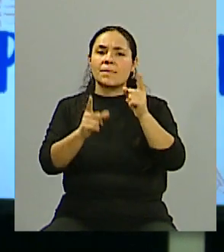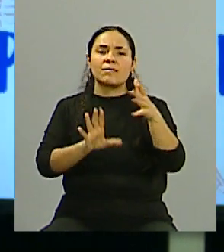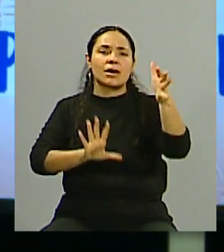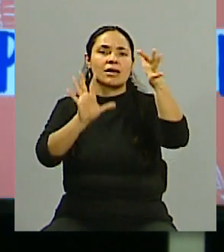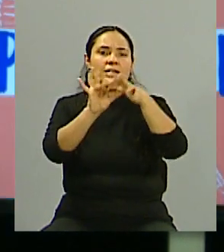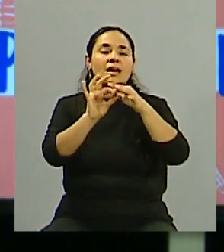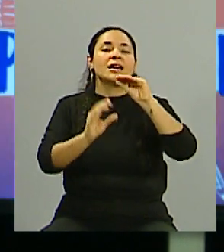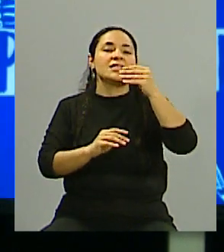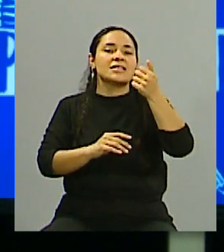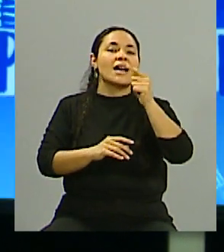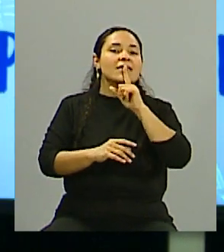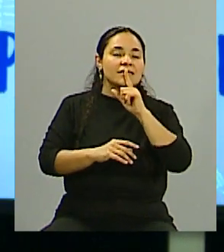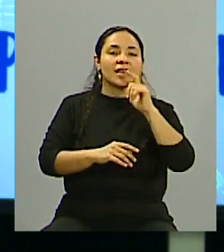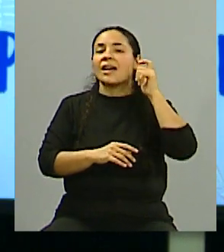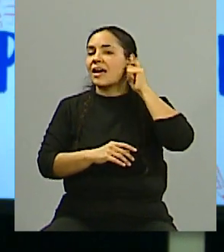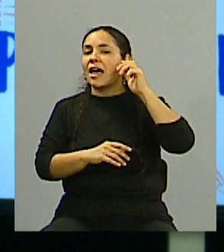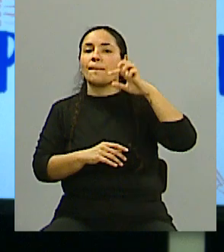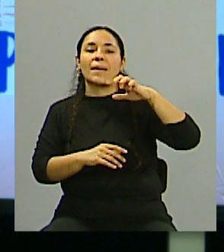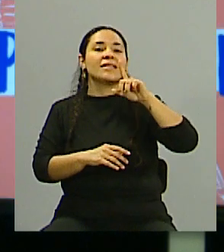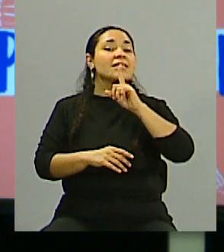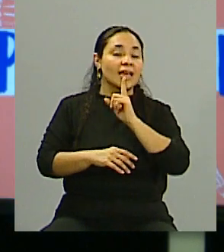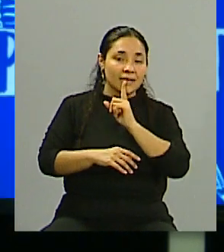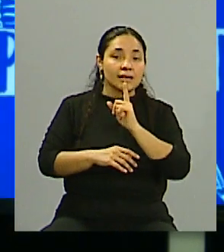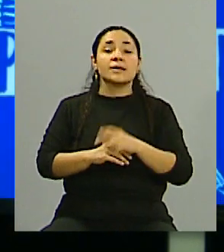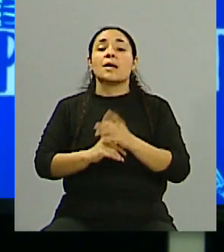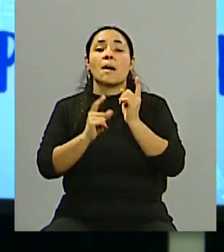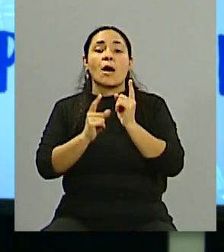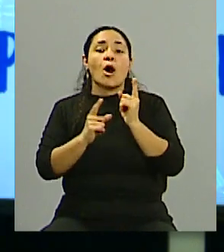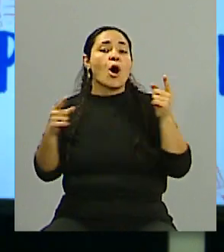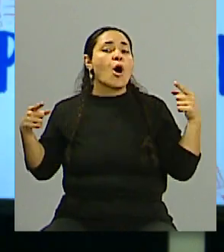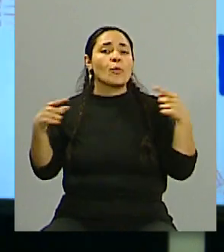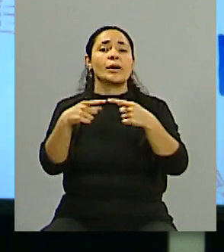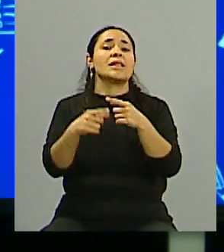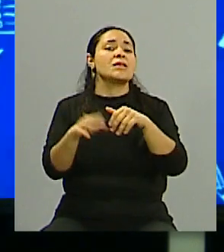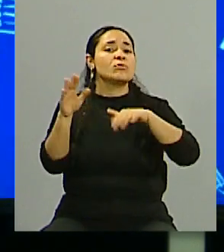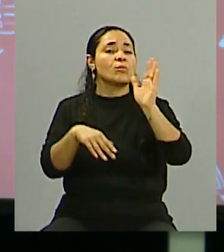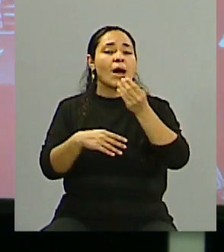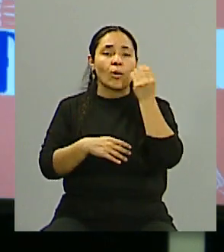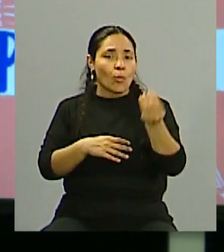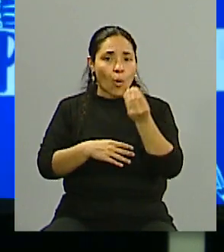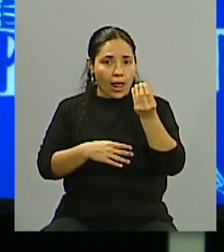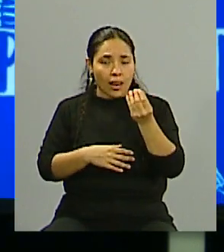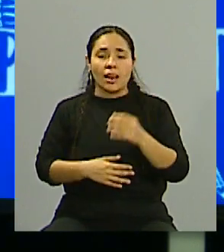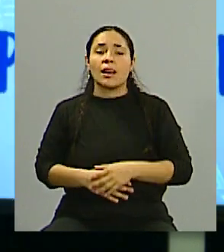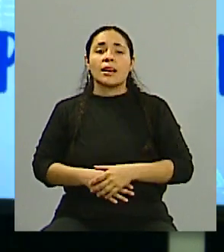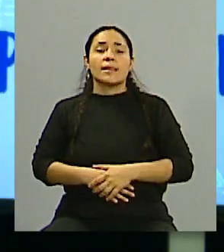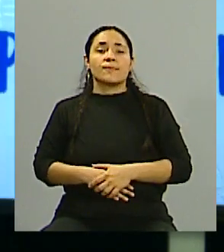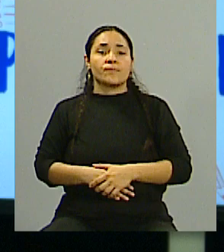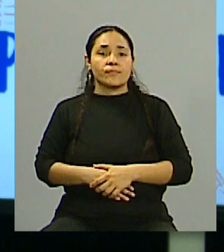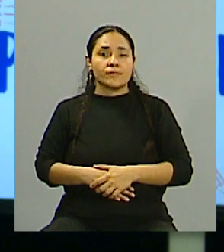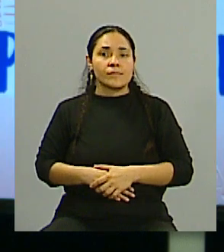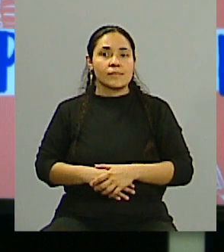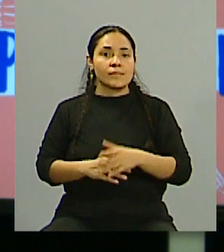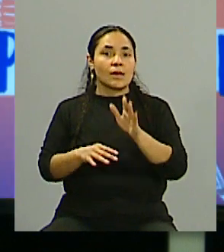ChatGPT. Exactamente. Y que el objetivo inicialmente, o por lo menos lo que plantean en el paper inicial, es hacer un